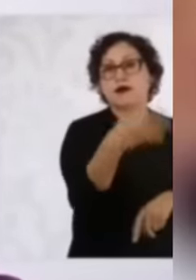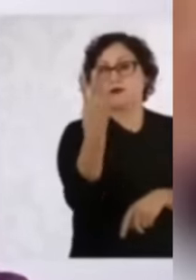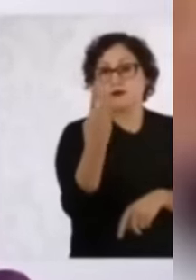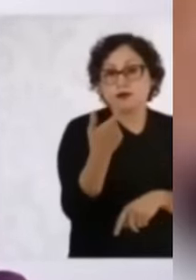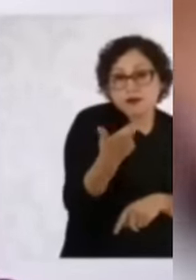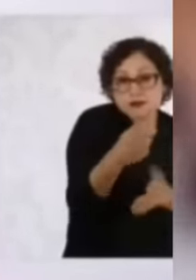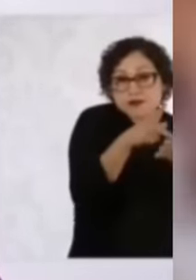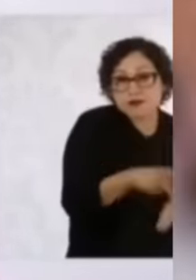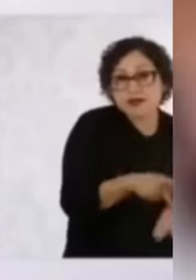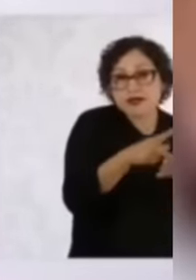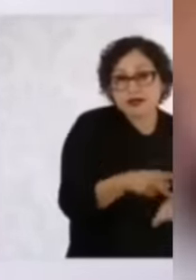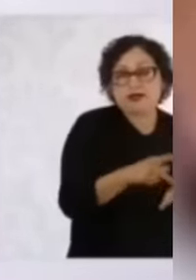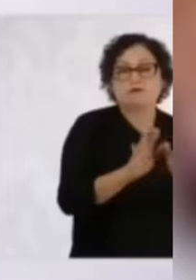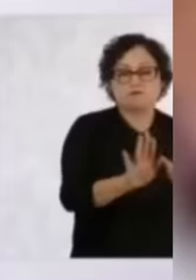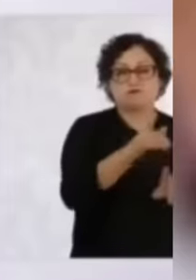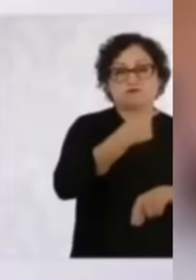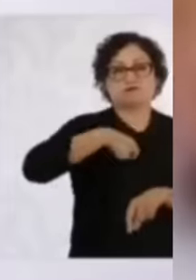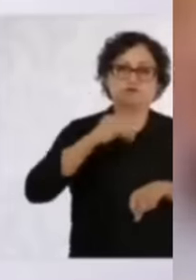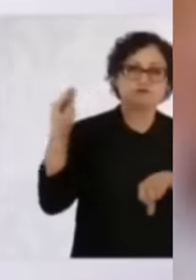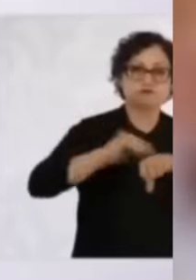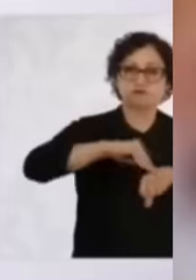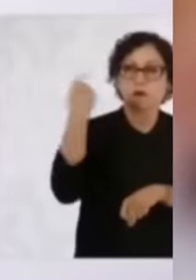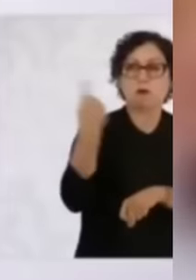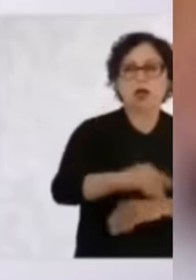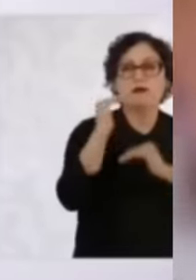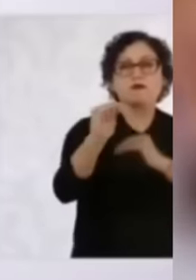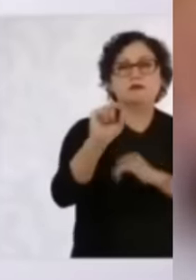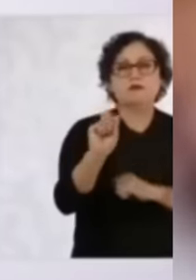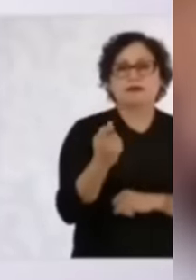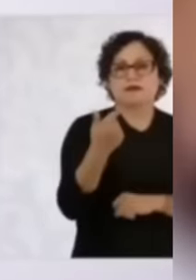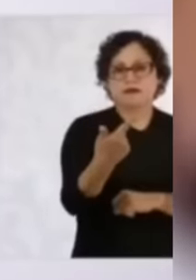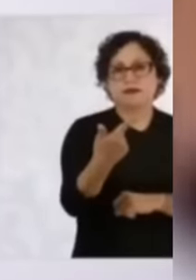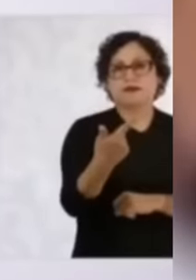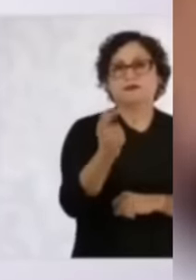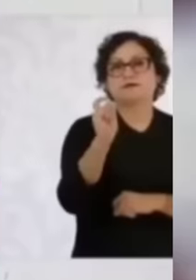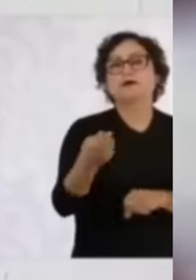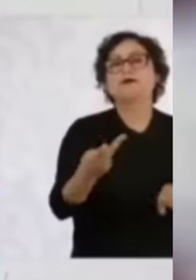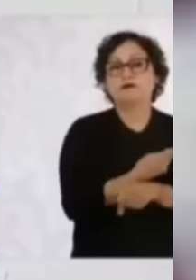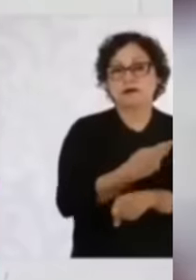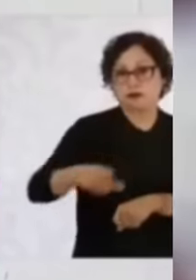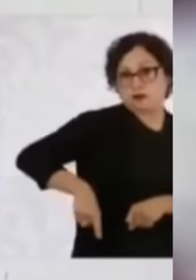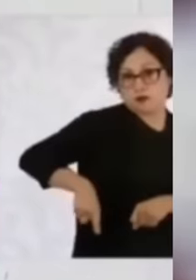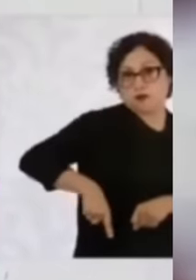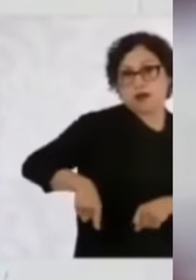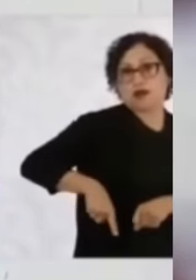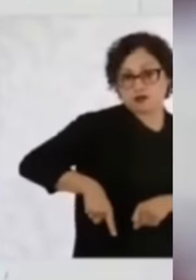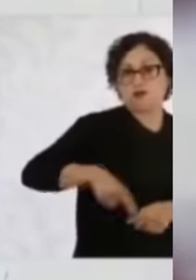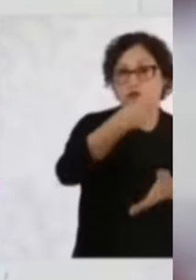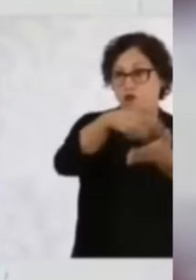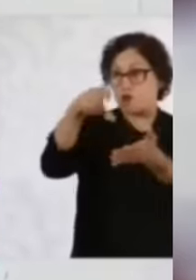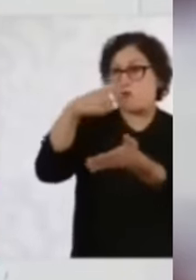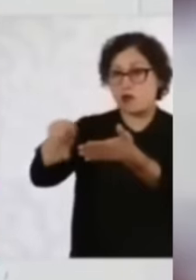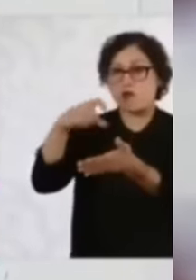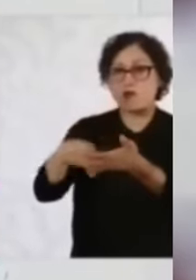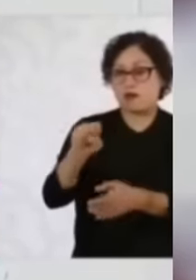Hizo un llamado a la periodista para que desde su trinchera analice también la situación en su propio país, donde el